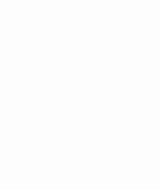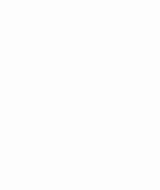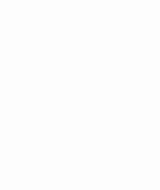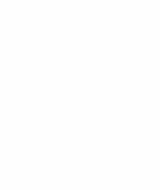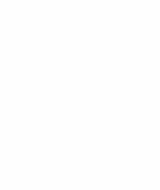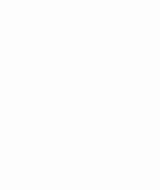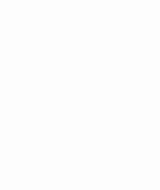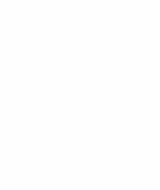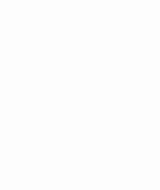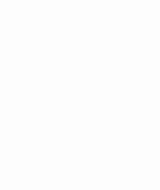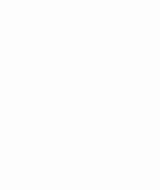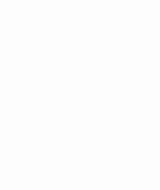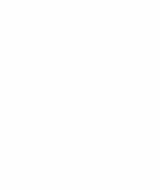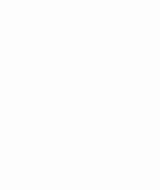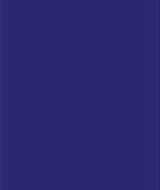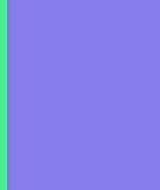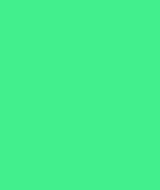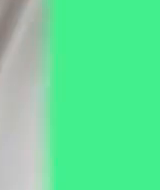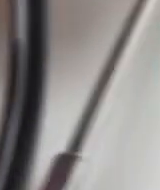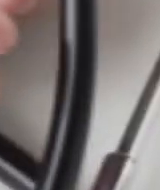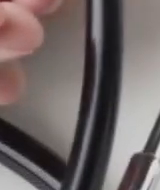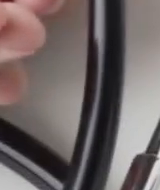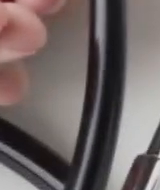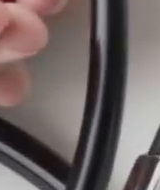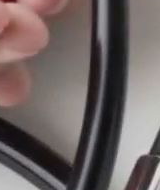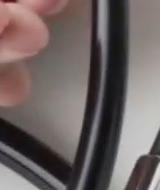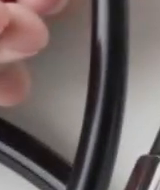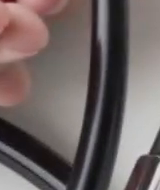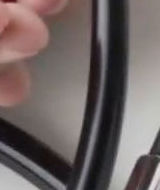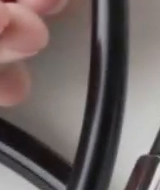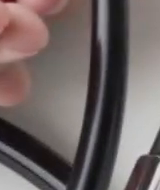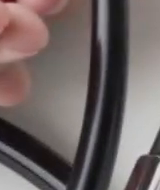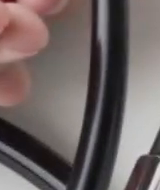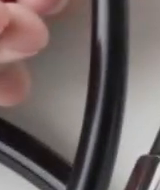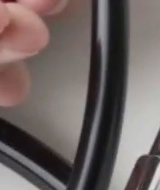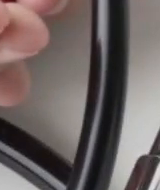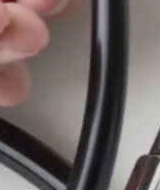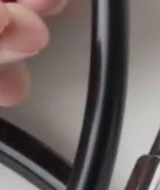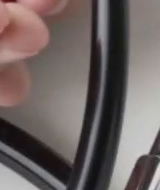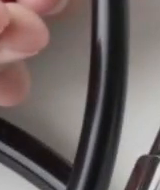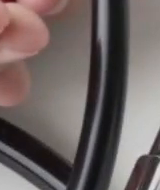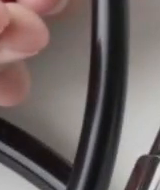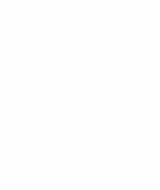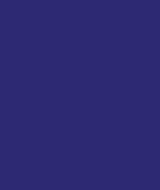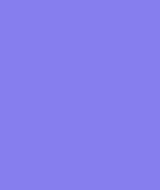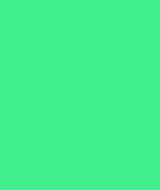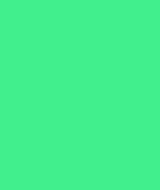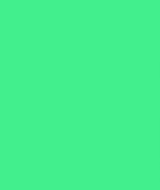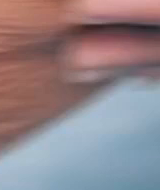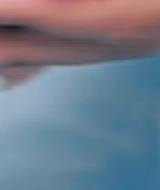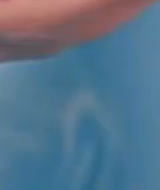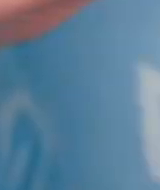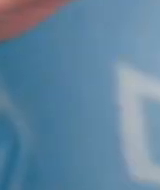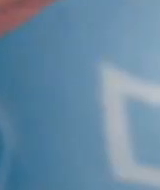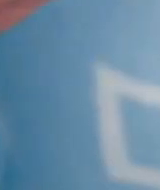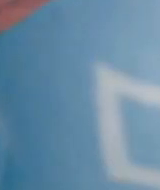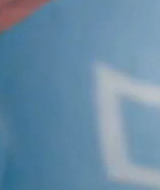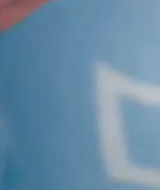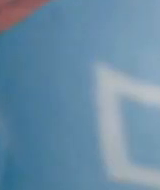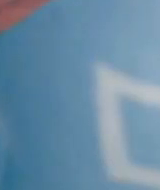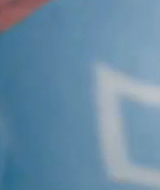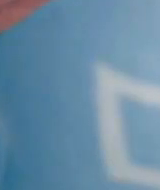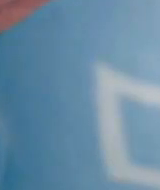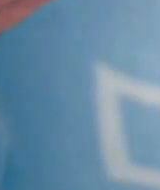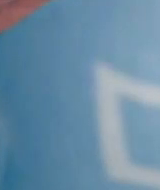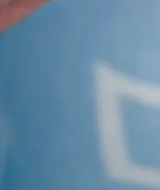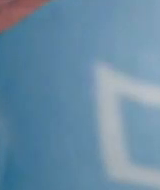No te pierdas Nuevo León en la Hora Nacional. Identifica y atiende los síntomas de las enfermedades del corazón. Conoce los ponentes del II